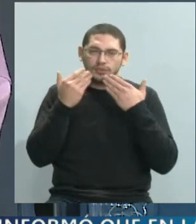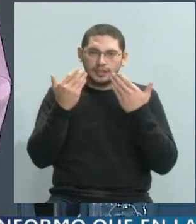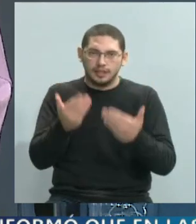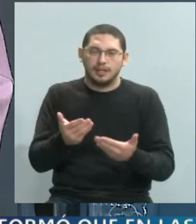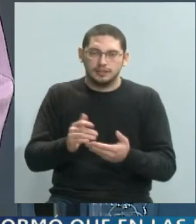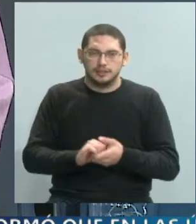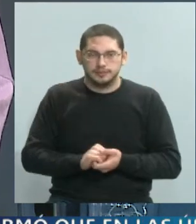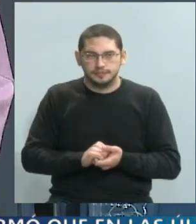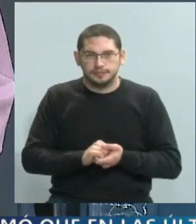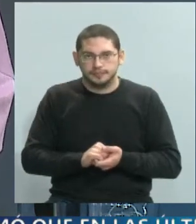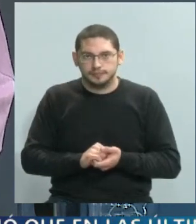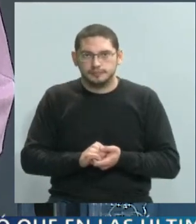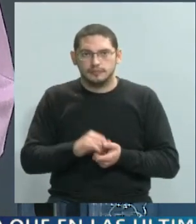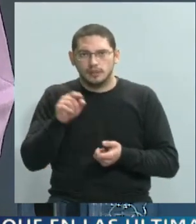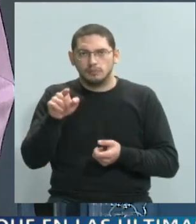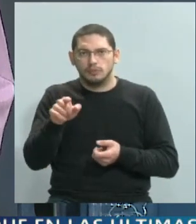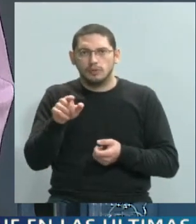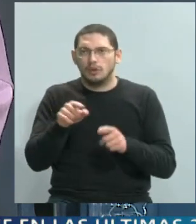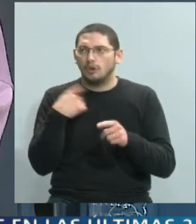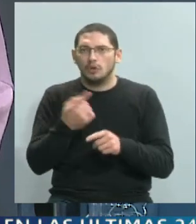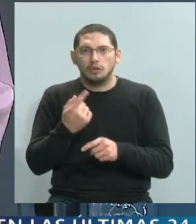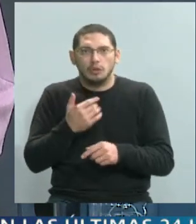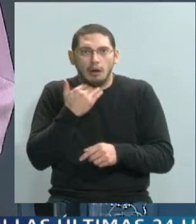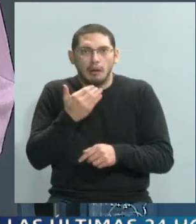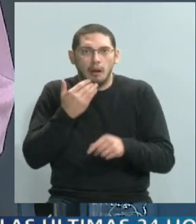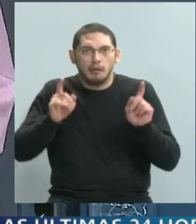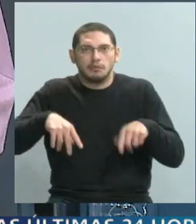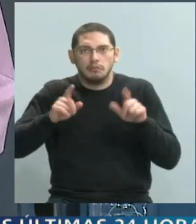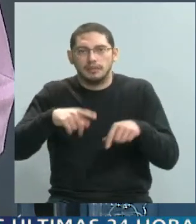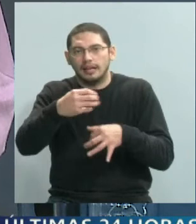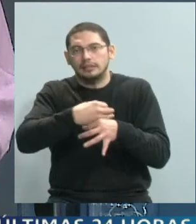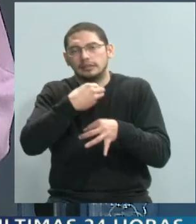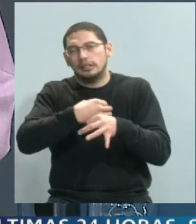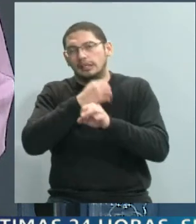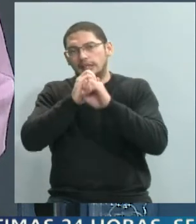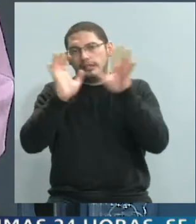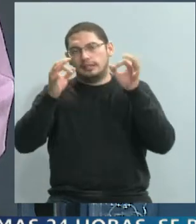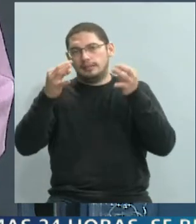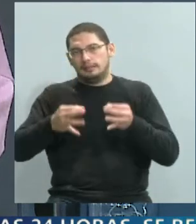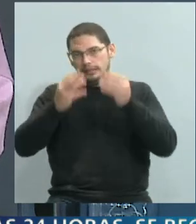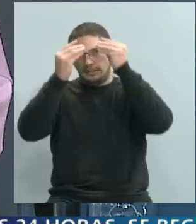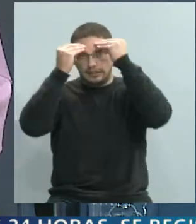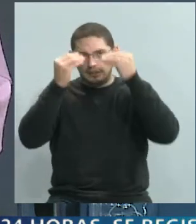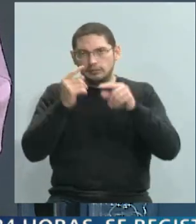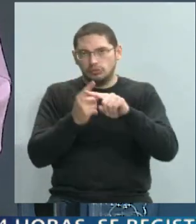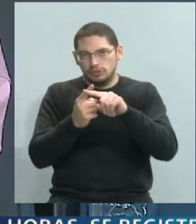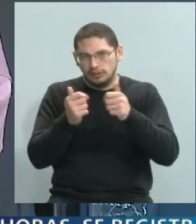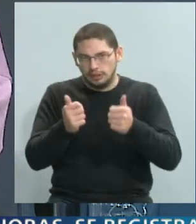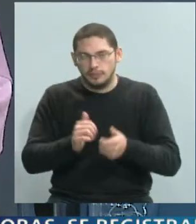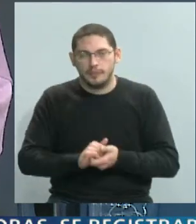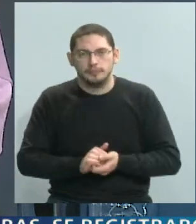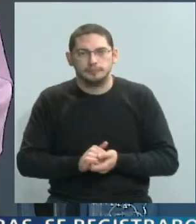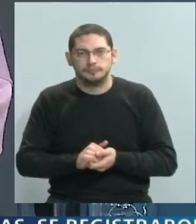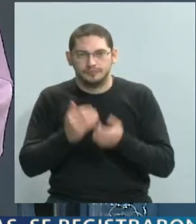con nosotros. Nos has venido a desburrar, como se dice, con respecto a este tema y nos parece realmente un aporte sumamente bueno.